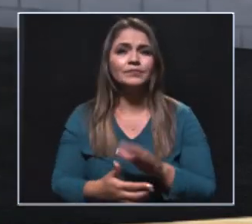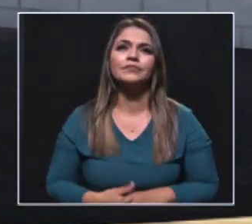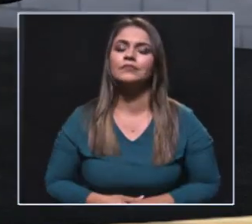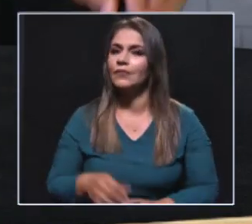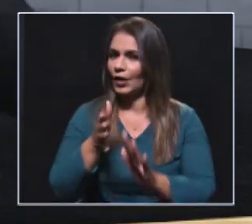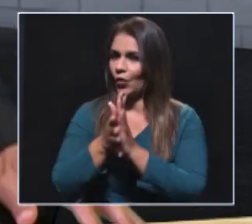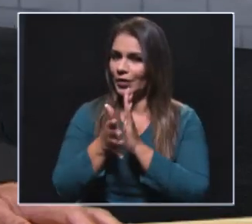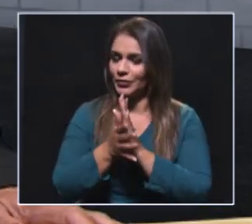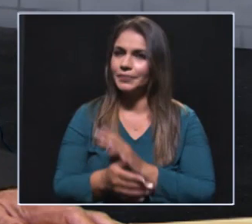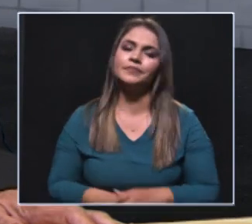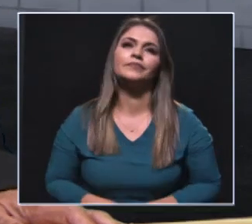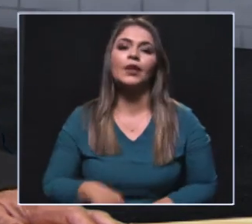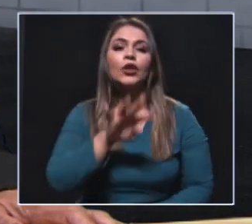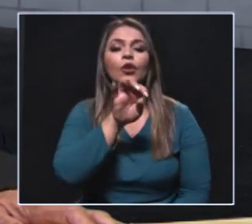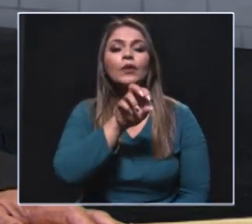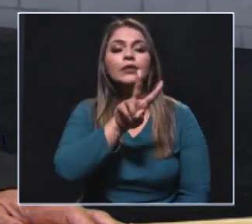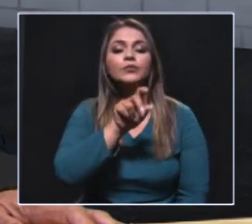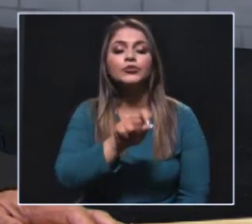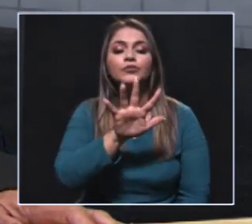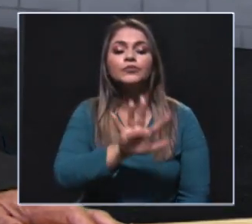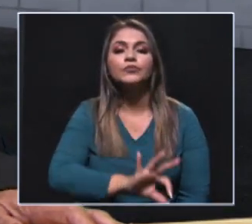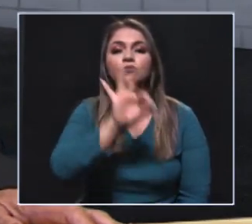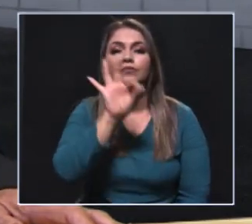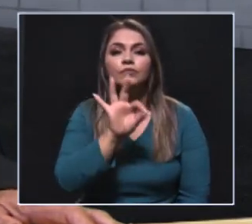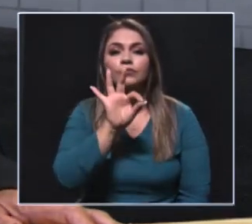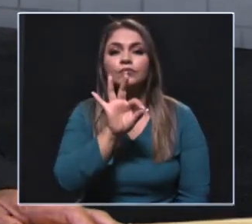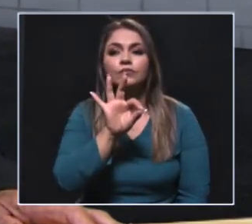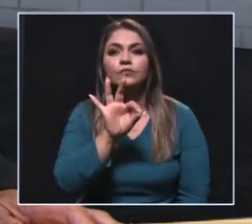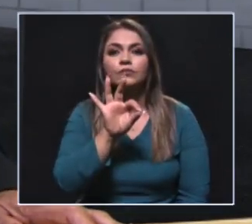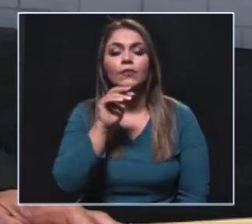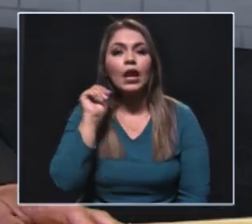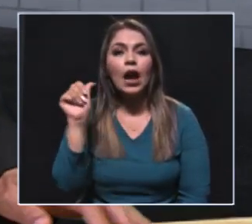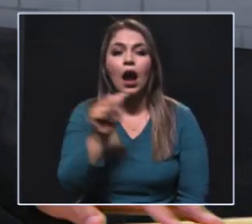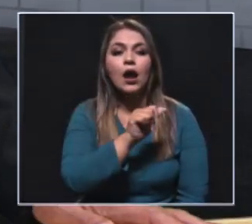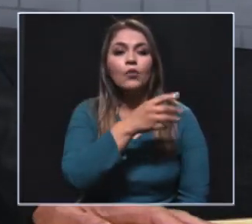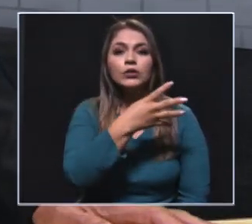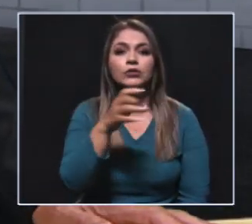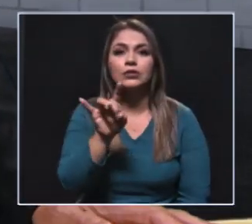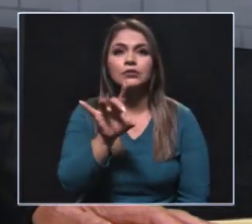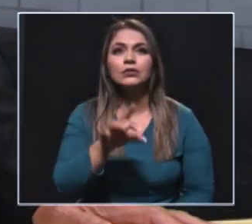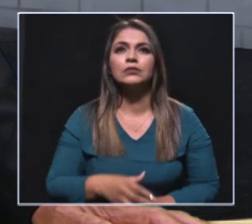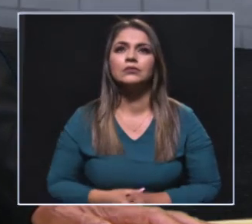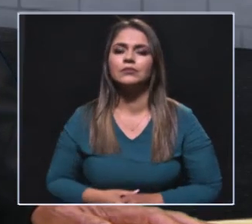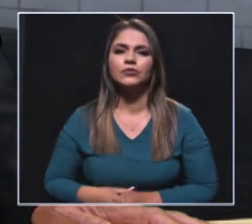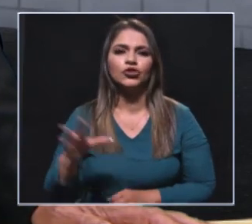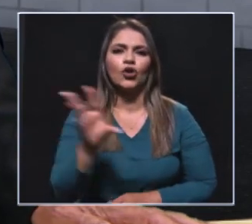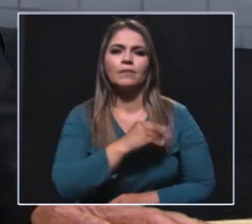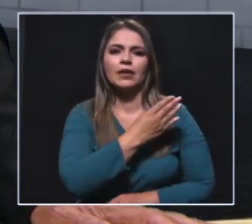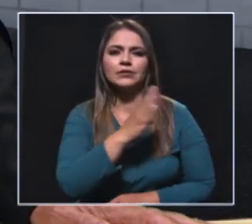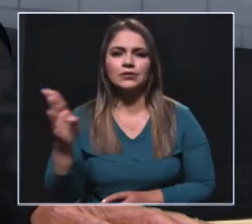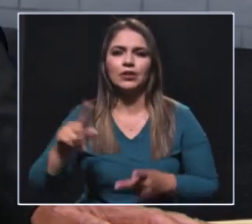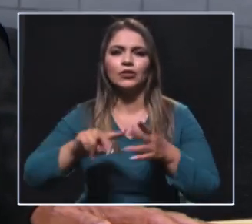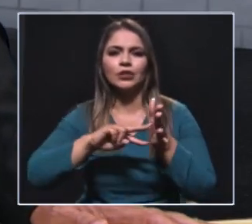Y les voy a contar algo. El 92.5% de las 415 mujeres tienen bachillerato,